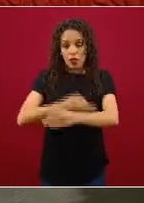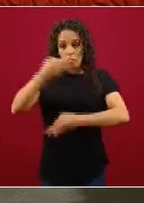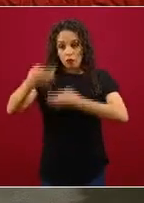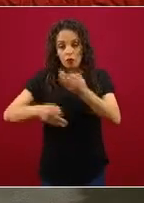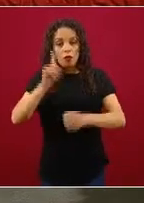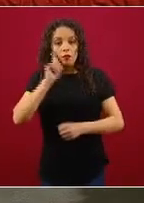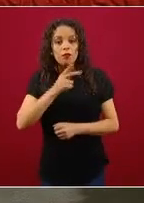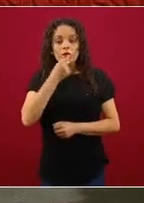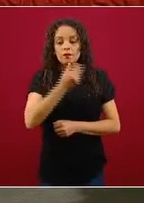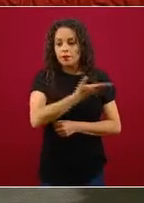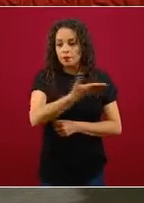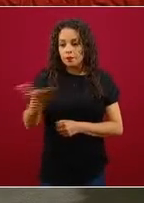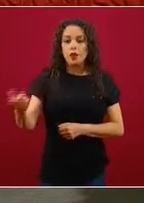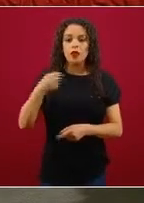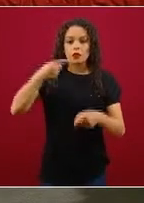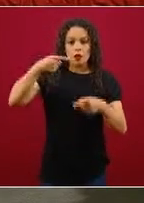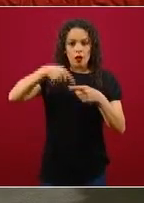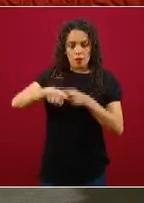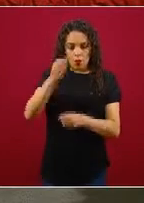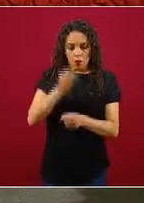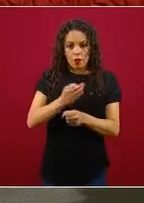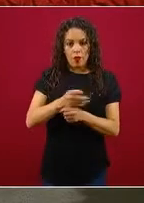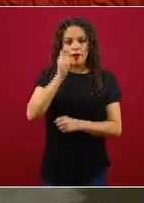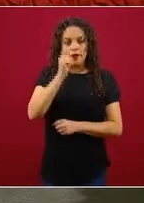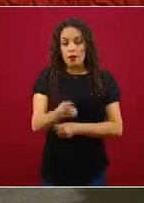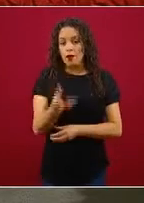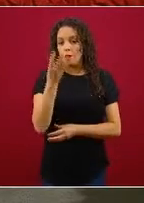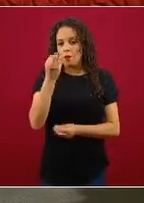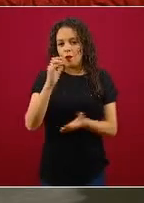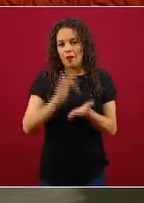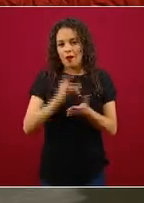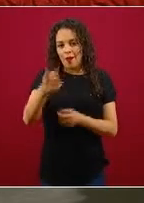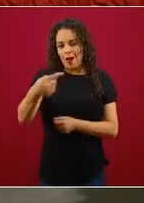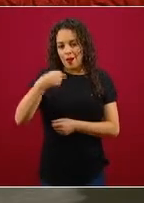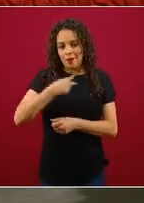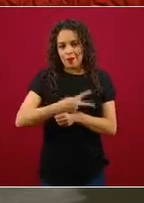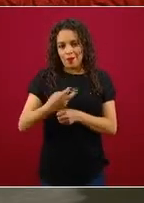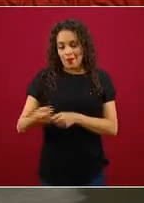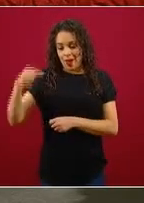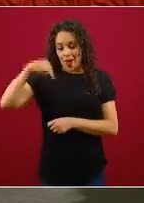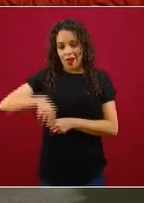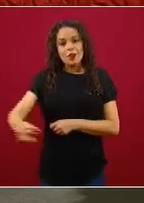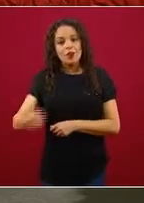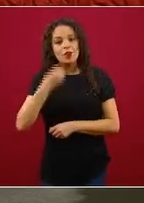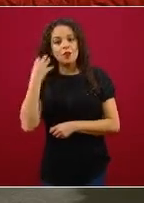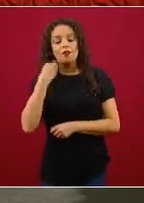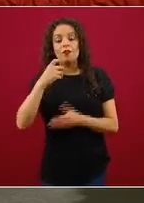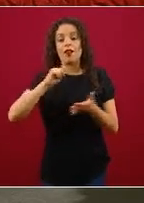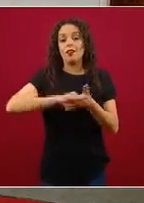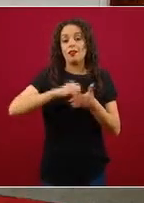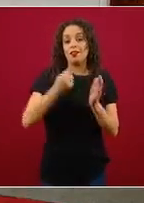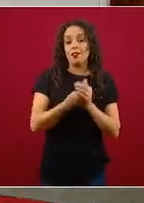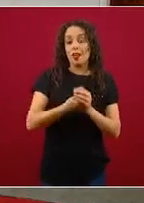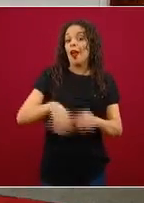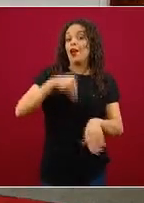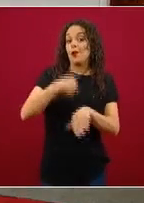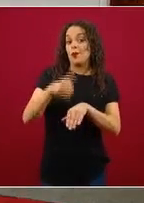primero inicio agradeciendo la invitación a esta conferencia técnica, conferencia 103.